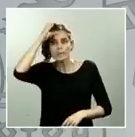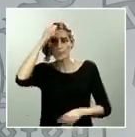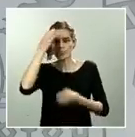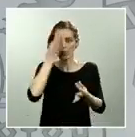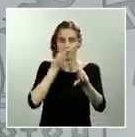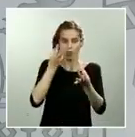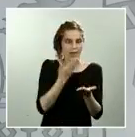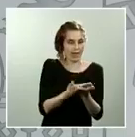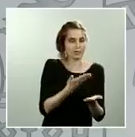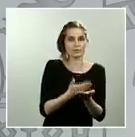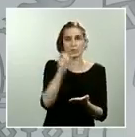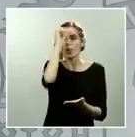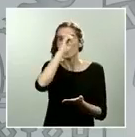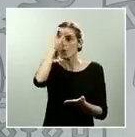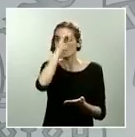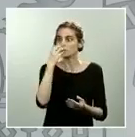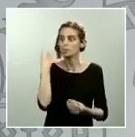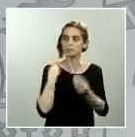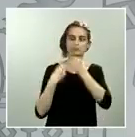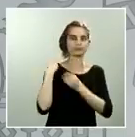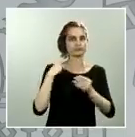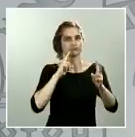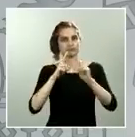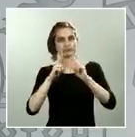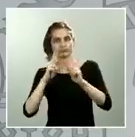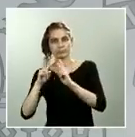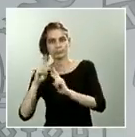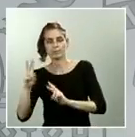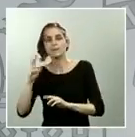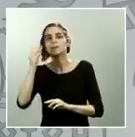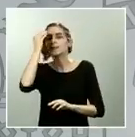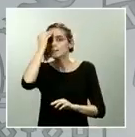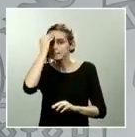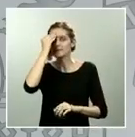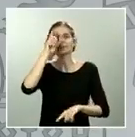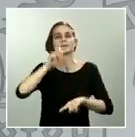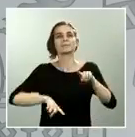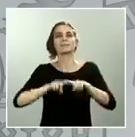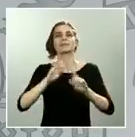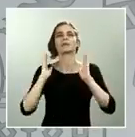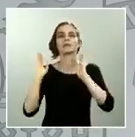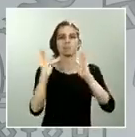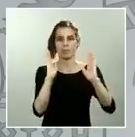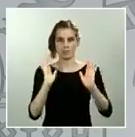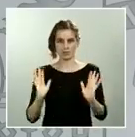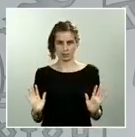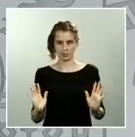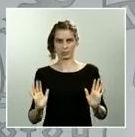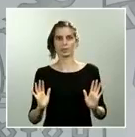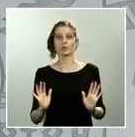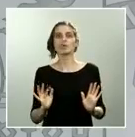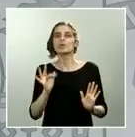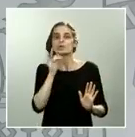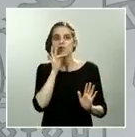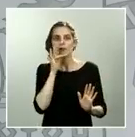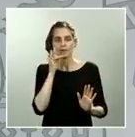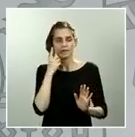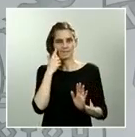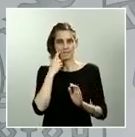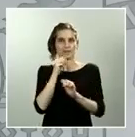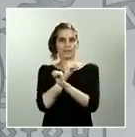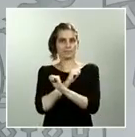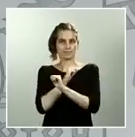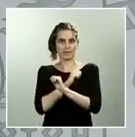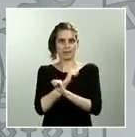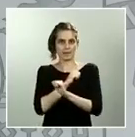una de las cuestiones. Pero creo que cada cosa tiene su tiempo hay que esperar primero que se reúna esta comisión, esta